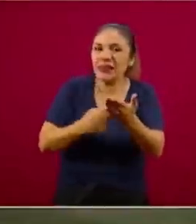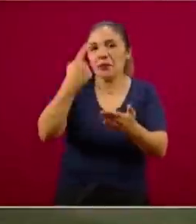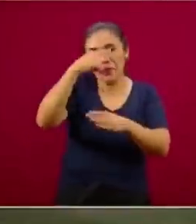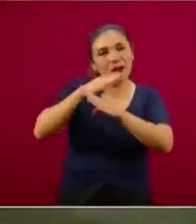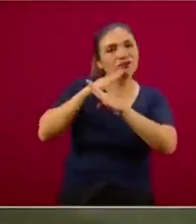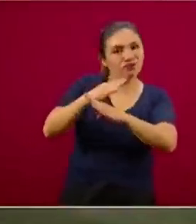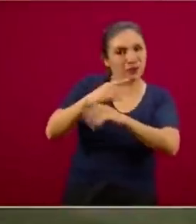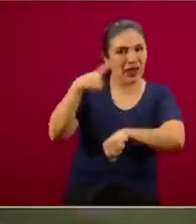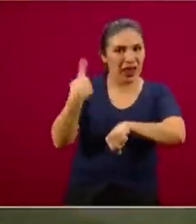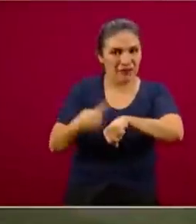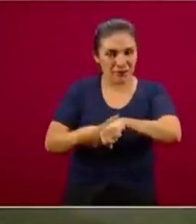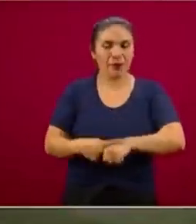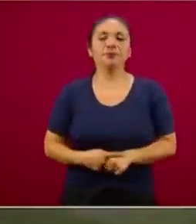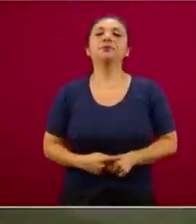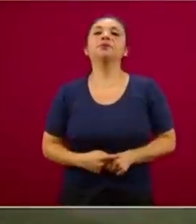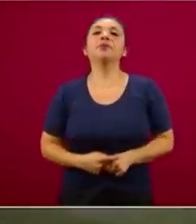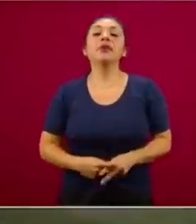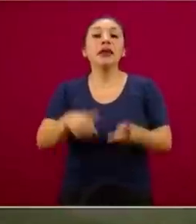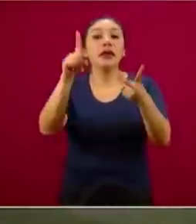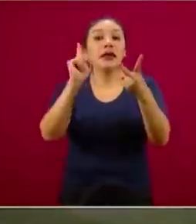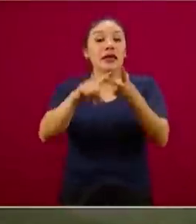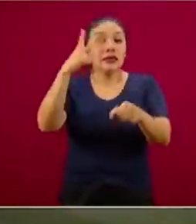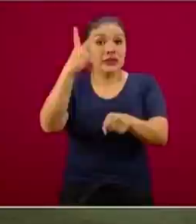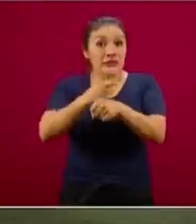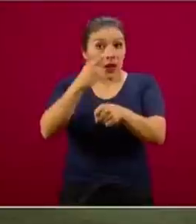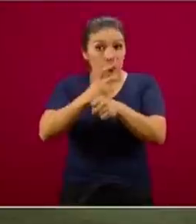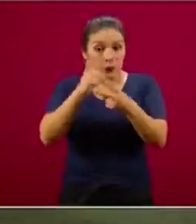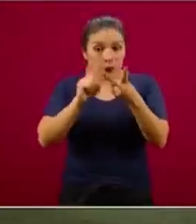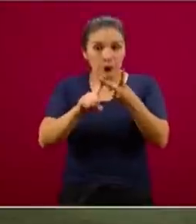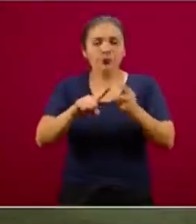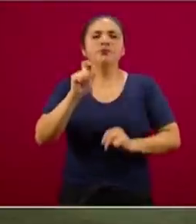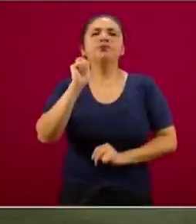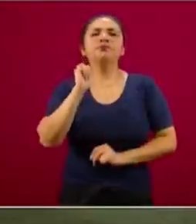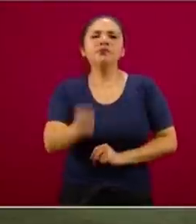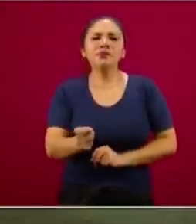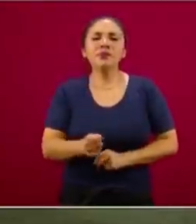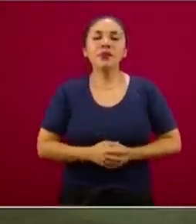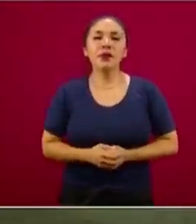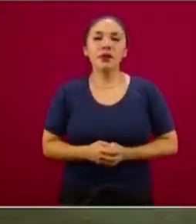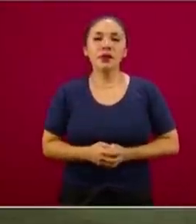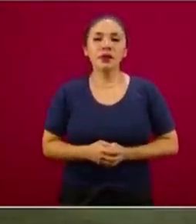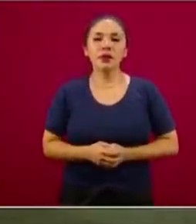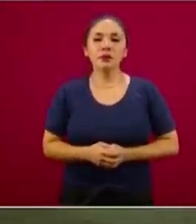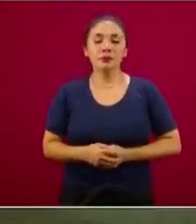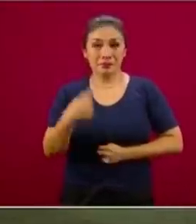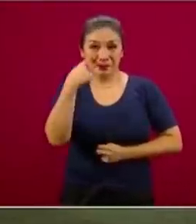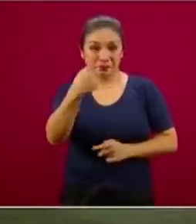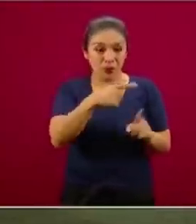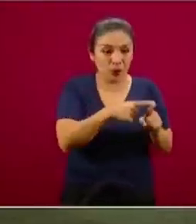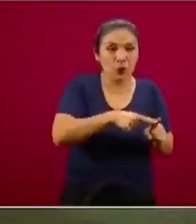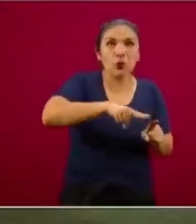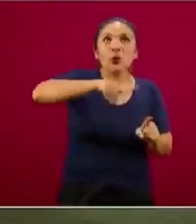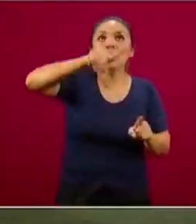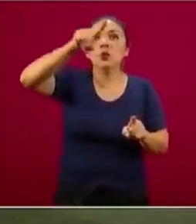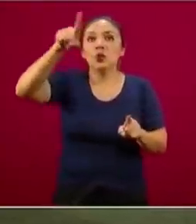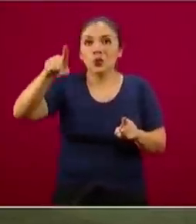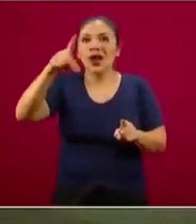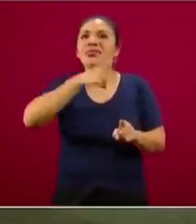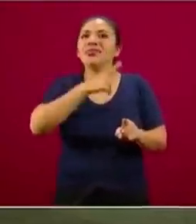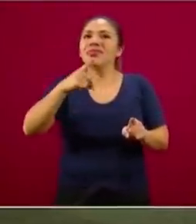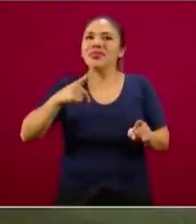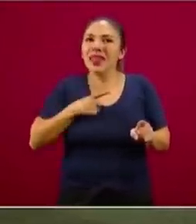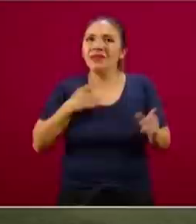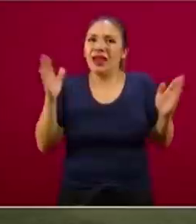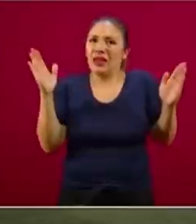contención. Segundo objetivo importantísimo es que la altura de esta curva se reduzca,